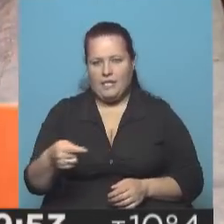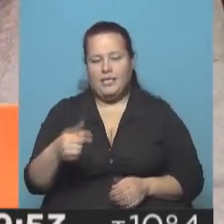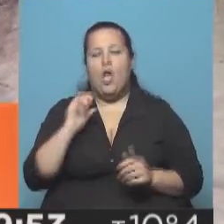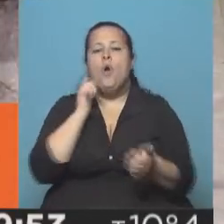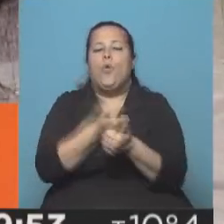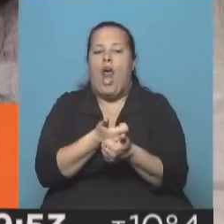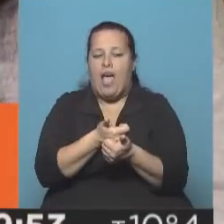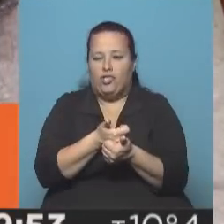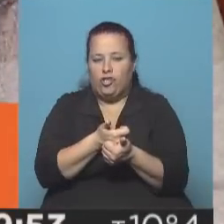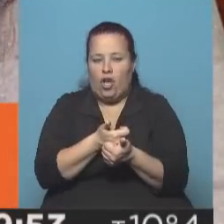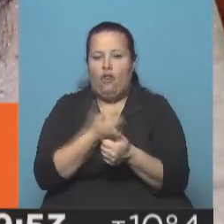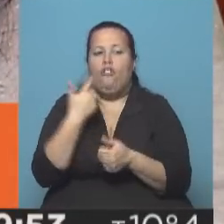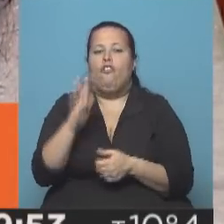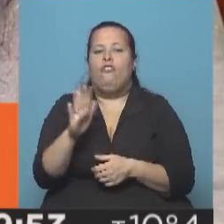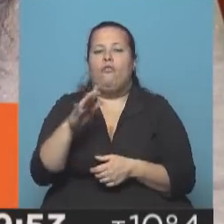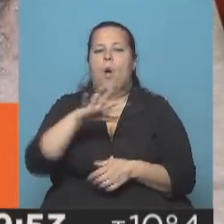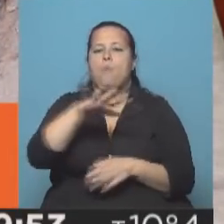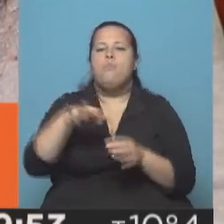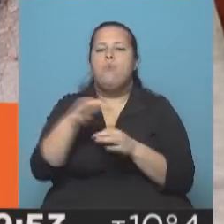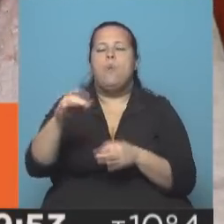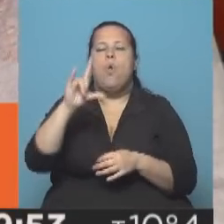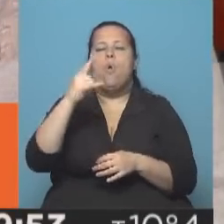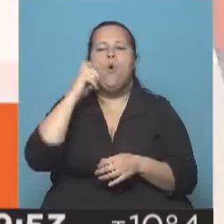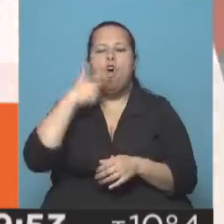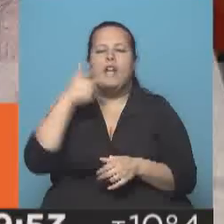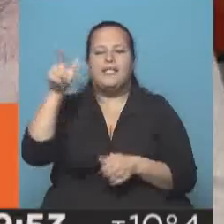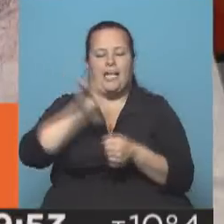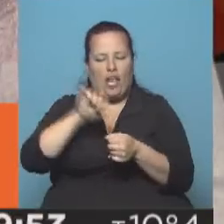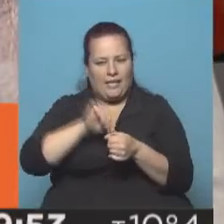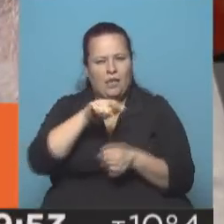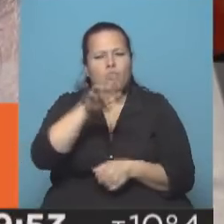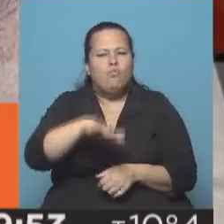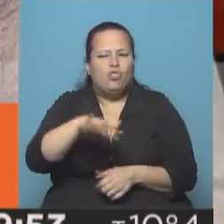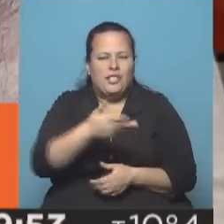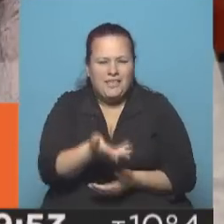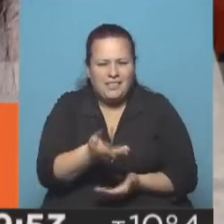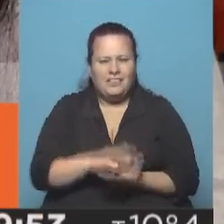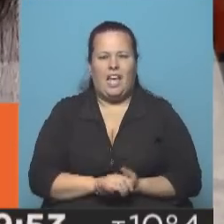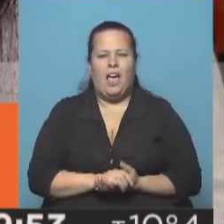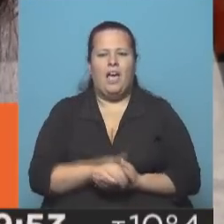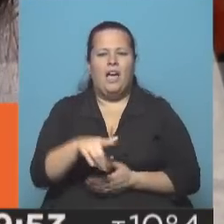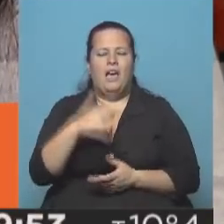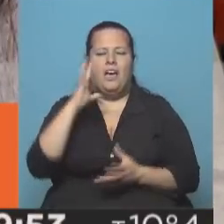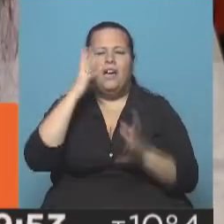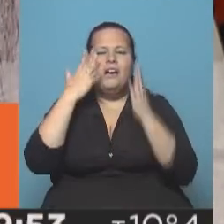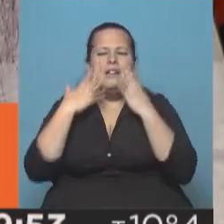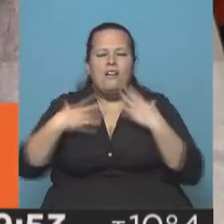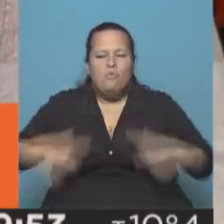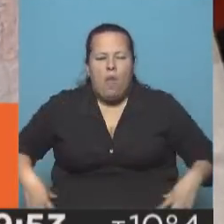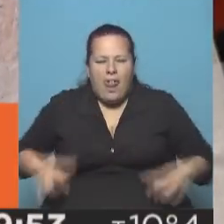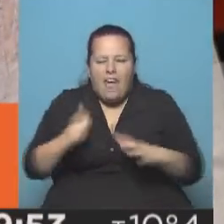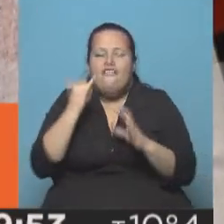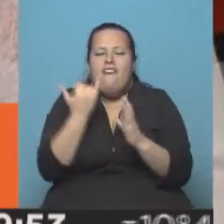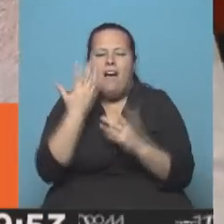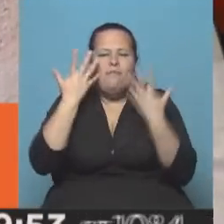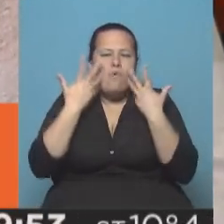violación que ocurrió en el pueblo de Lugones, Santiago del Estero. Ella es muy chiquita, tiene las caderas muy chiquitas y aparte